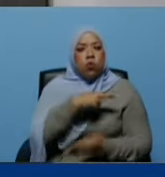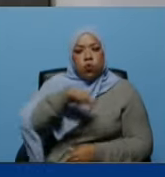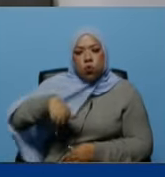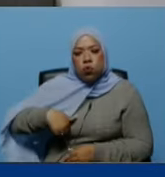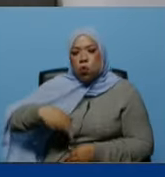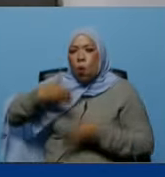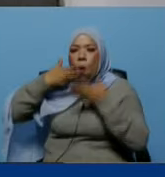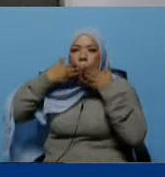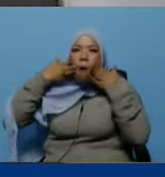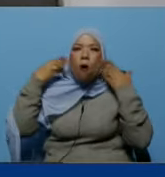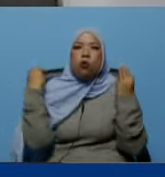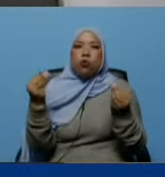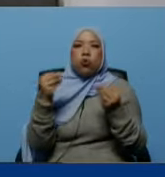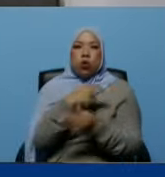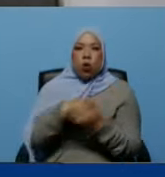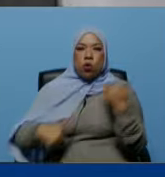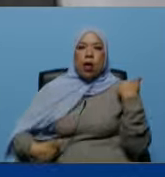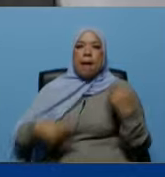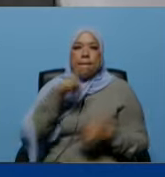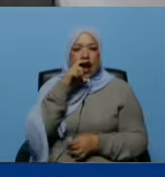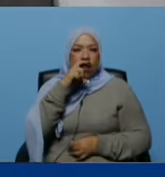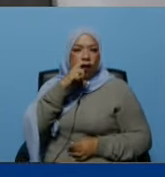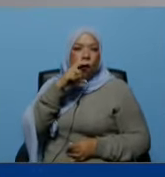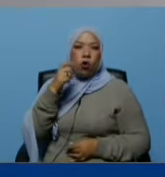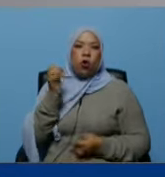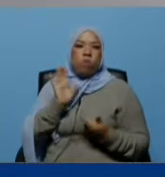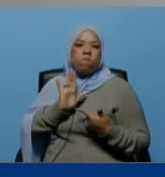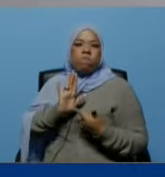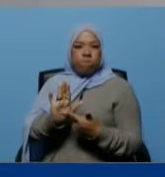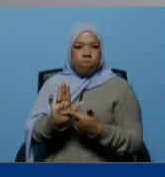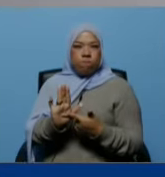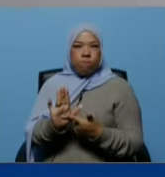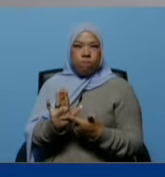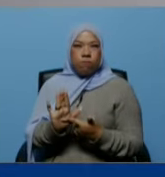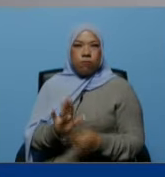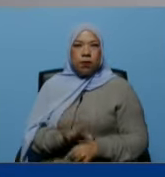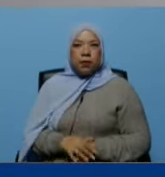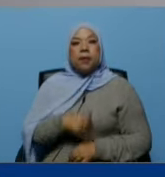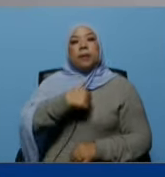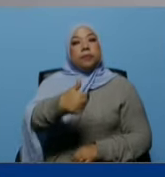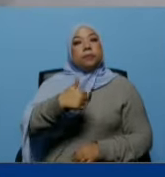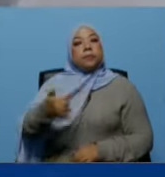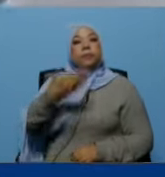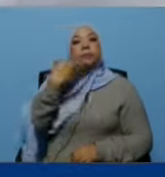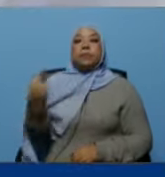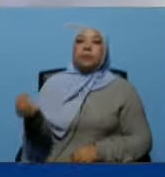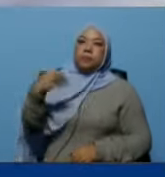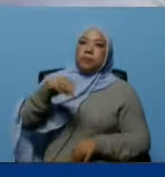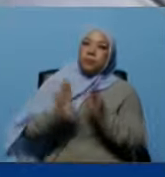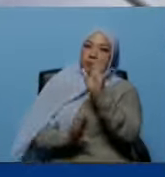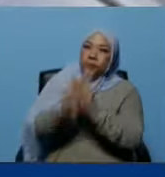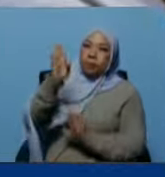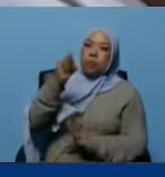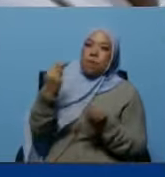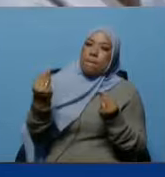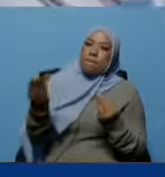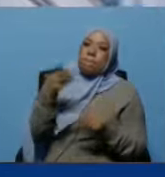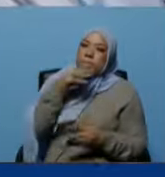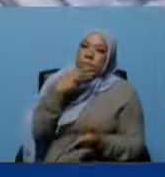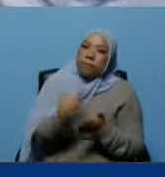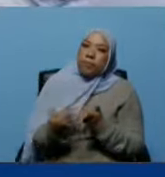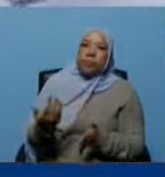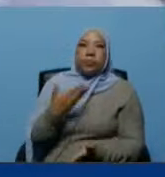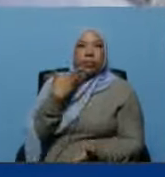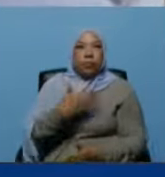orgullosos de que usted sea nuestro presidente y que cada día avancemos más muchísimas gracias